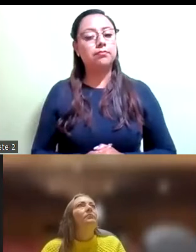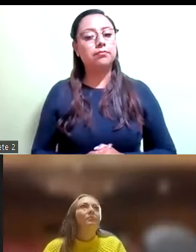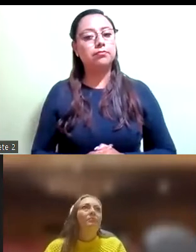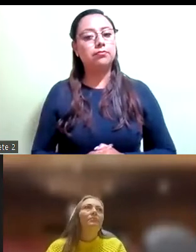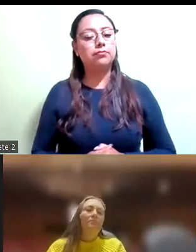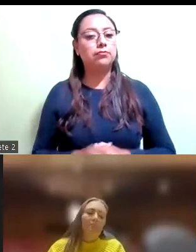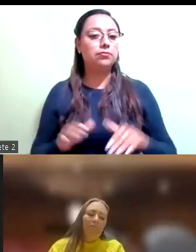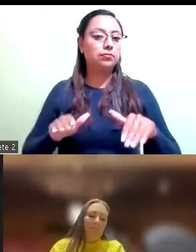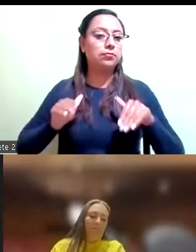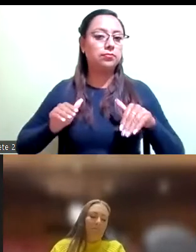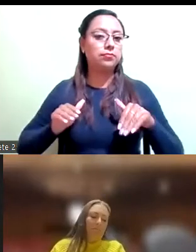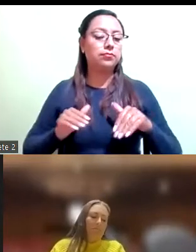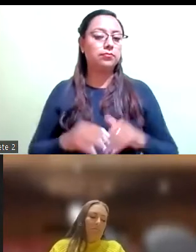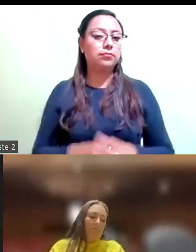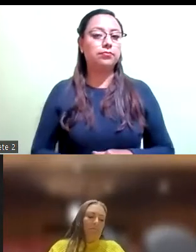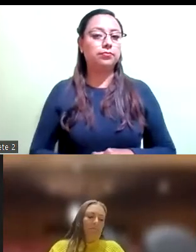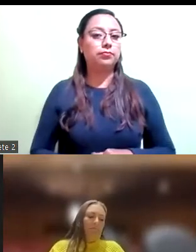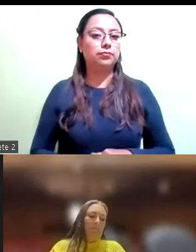Abstenciones.